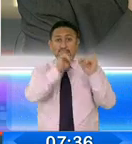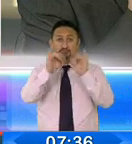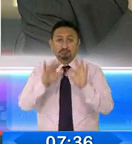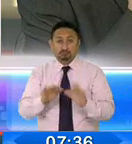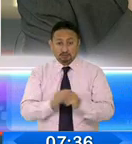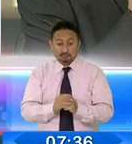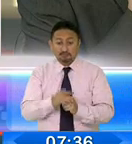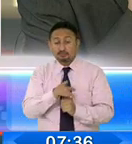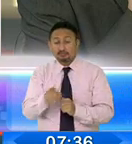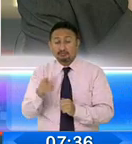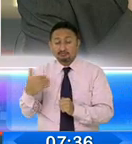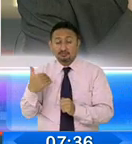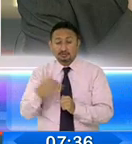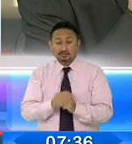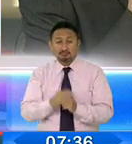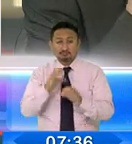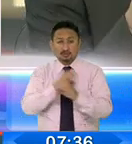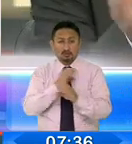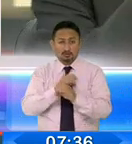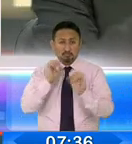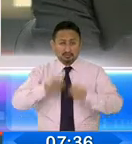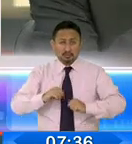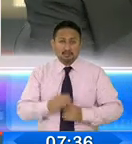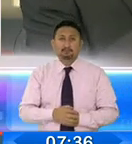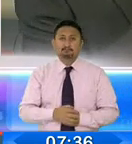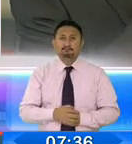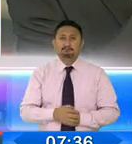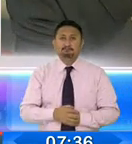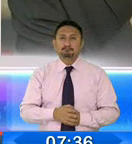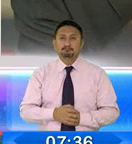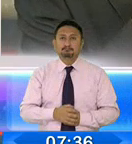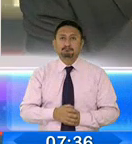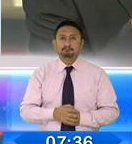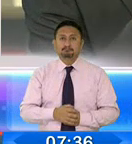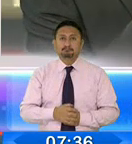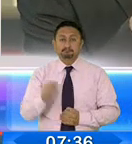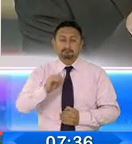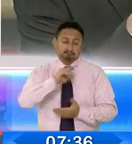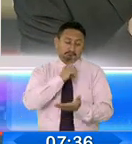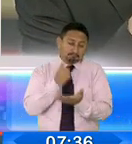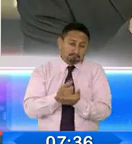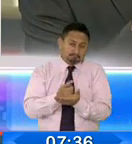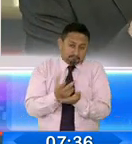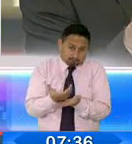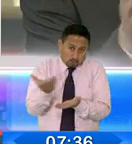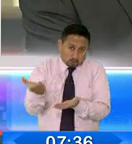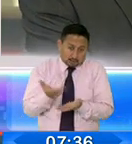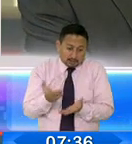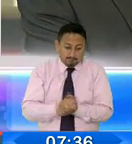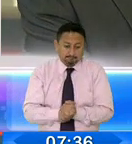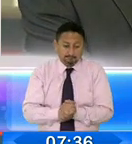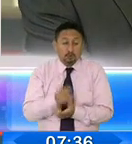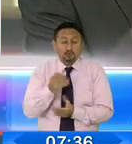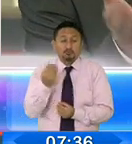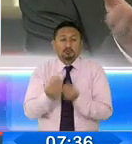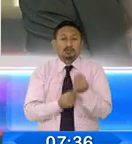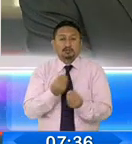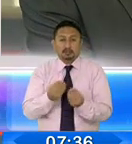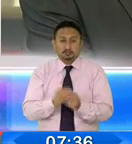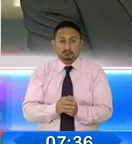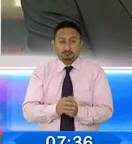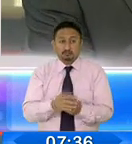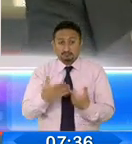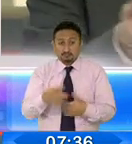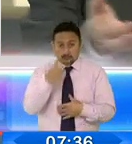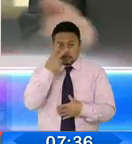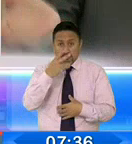donde tienen algoritmos que se pueden manipular. Ahora, doctor Pérez, si bien es cierto lo que usted nos está indicando, ¿qué acciones se van a tomar? Porque vemos que